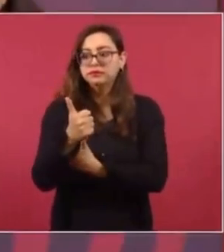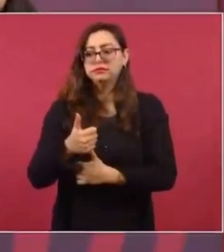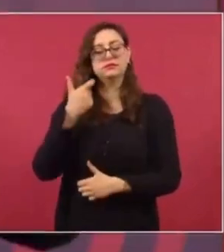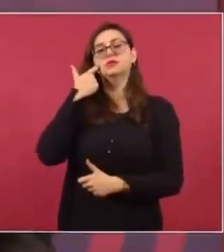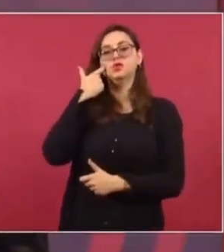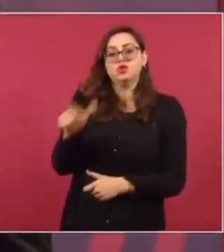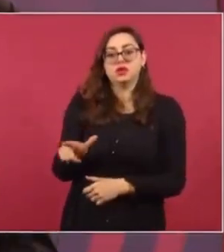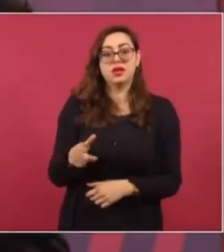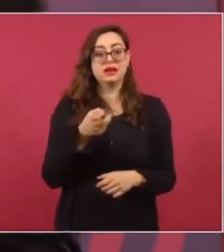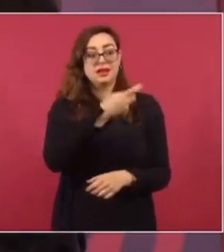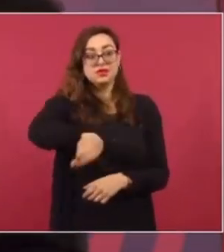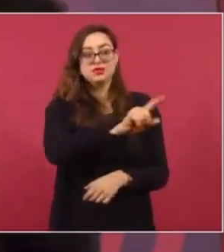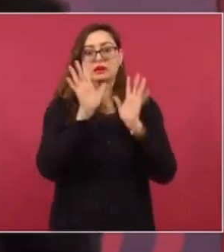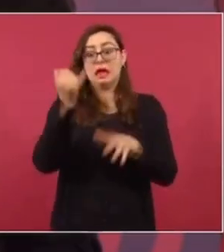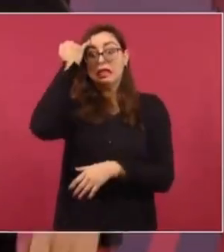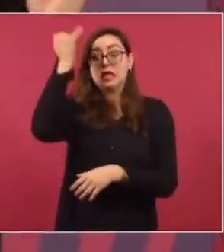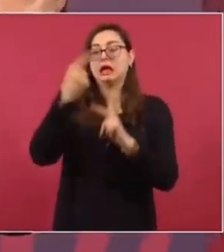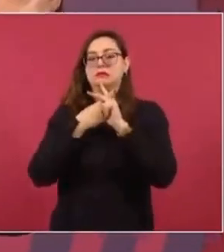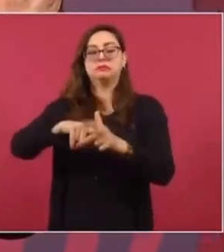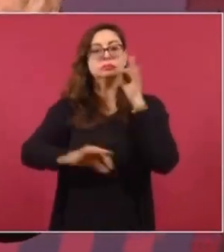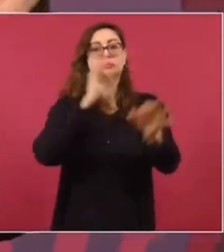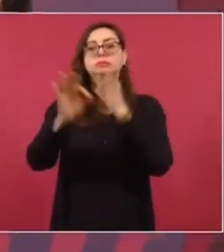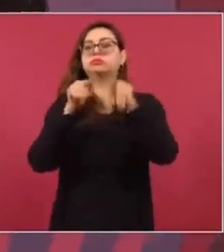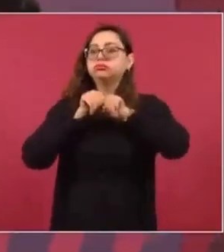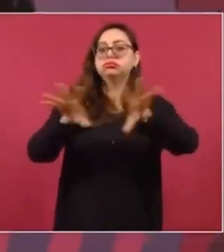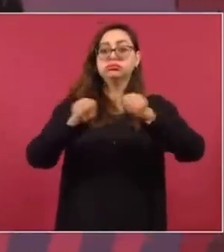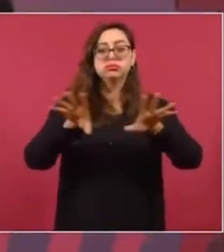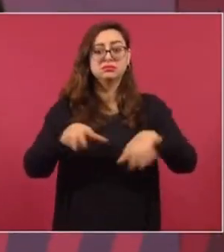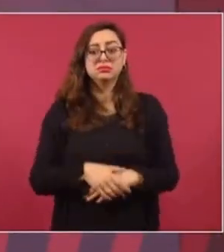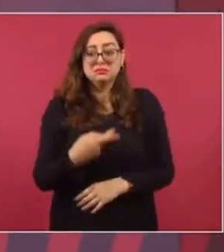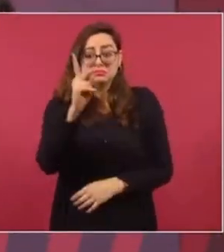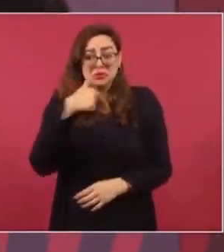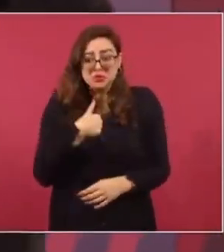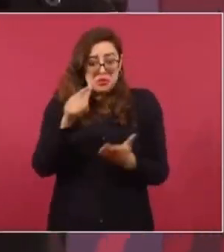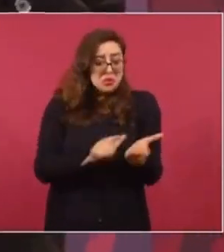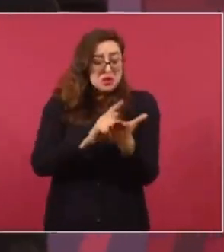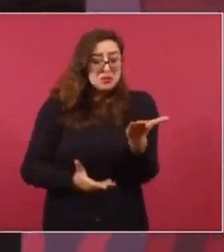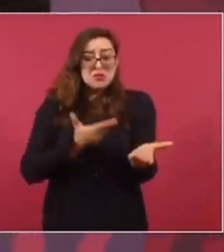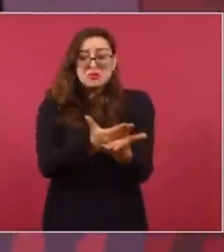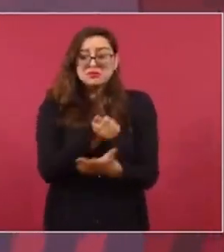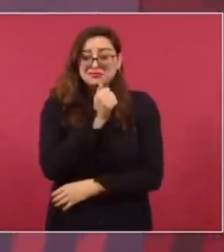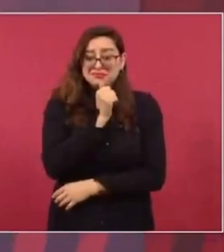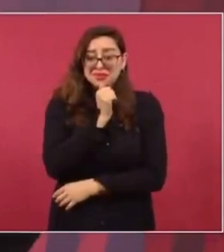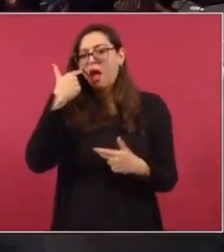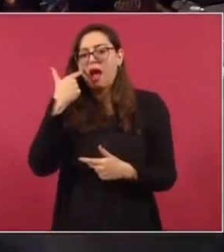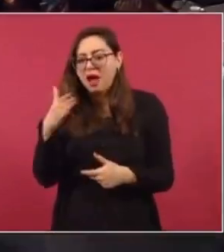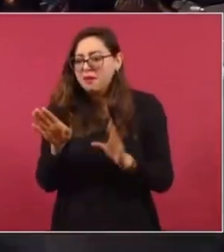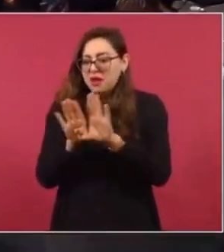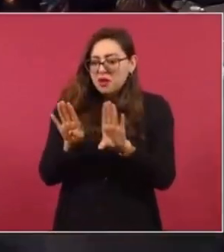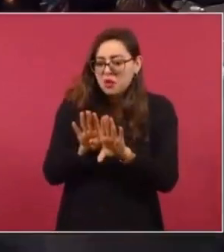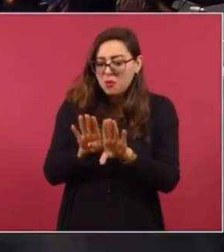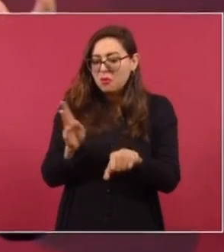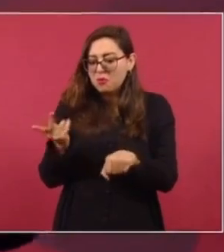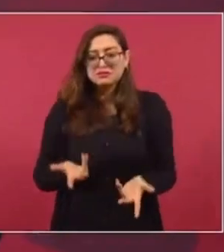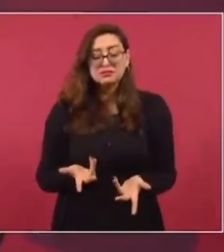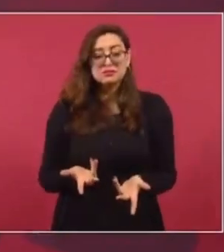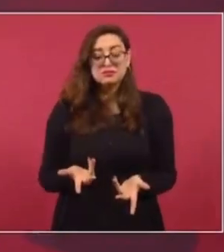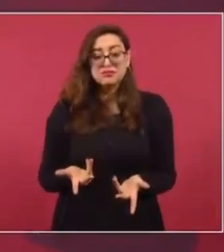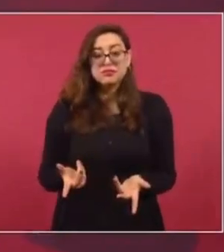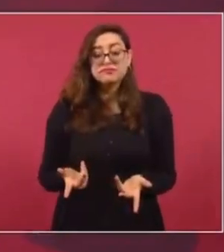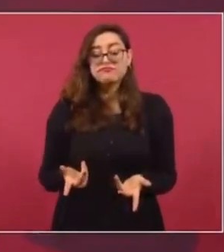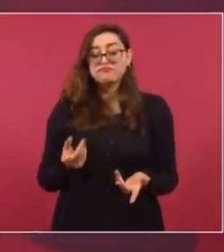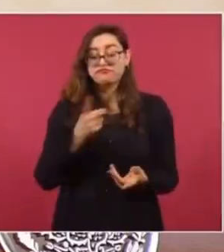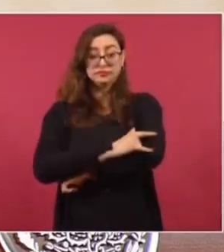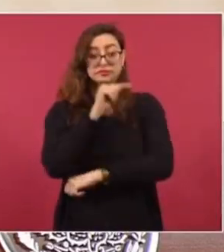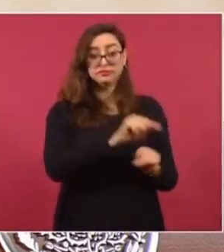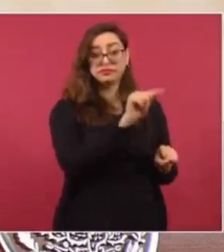echaron a dar una campaña en ese sentido. Pero estamos todavía dando los primeros pasos, estamos ordenando lo